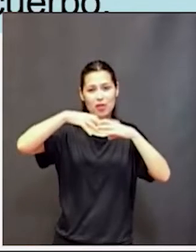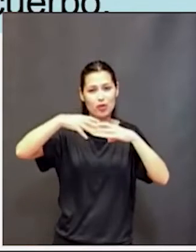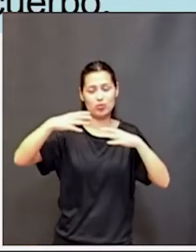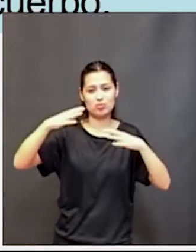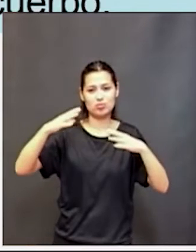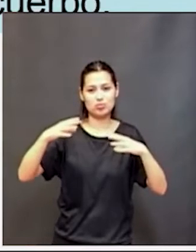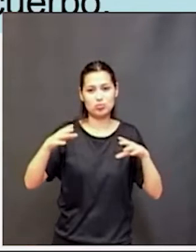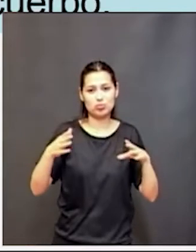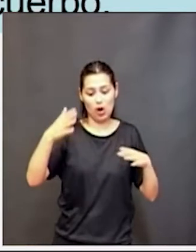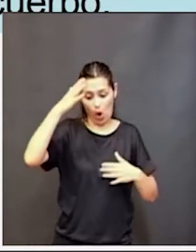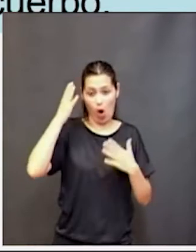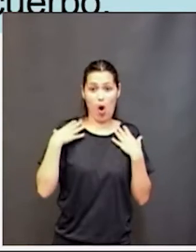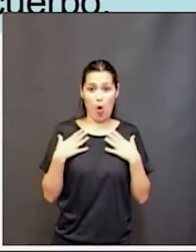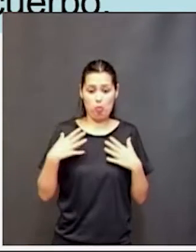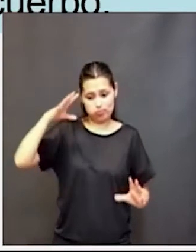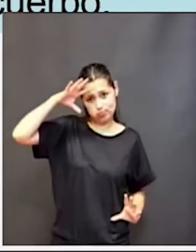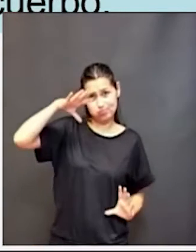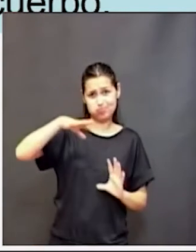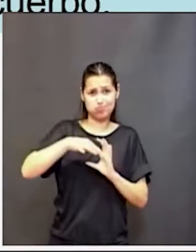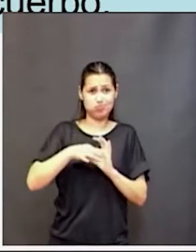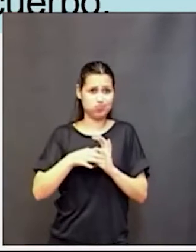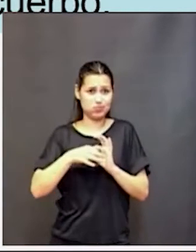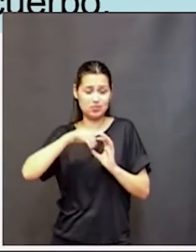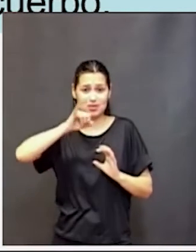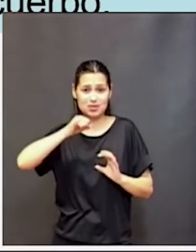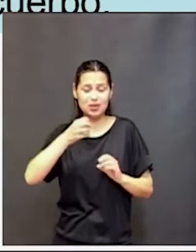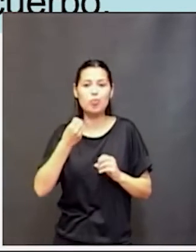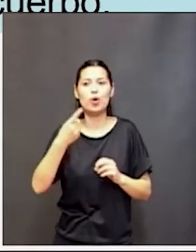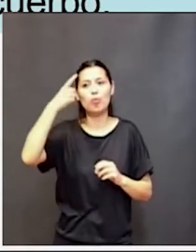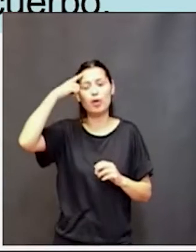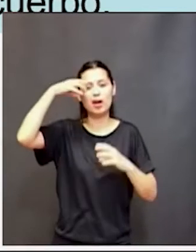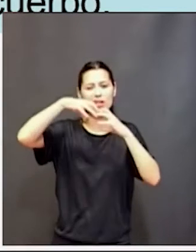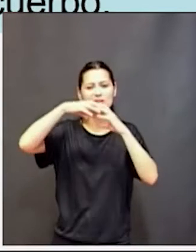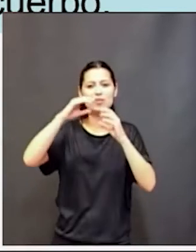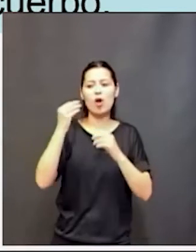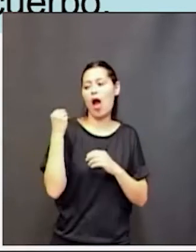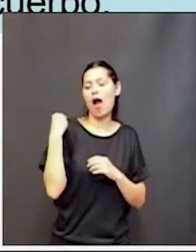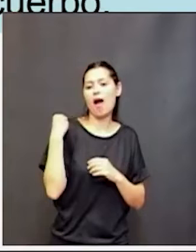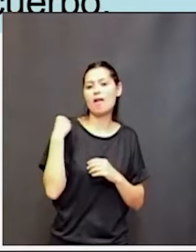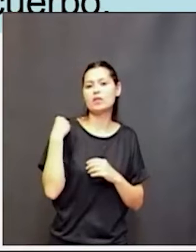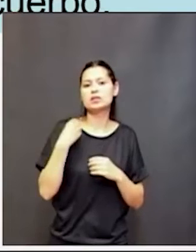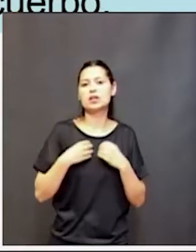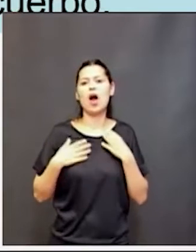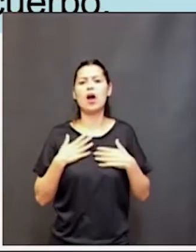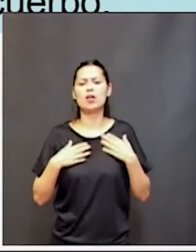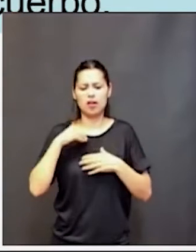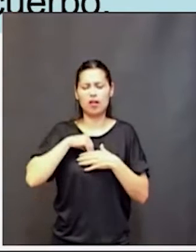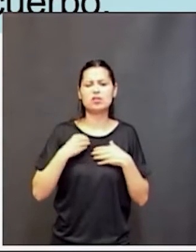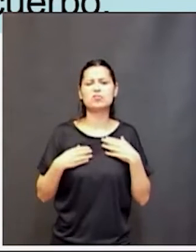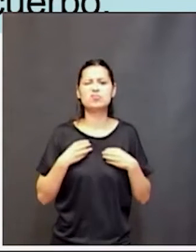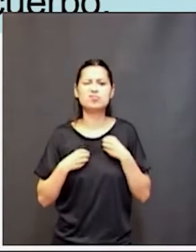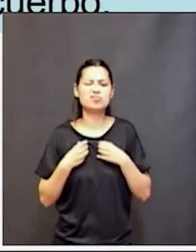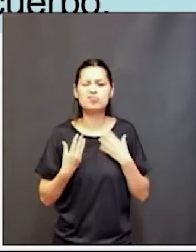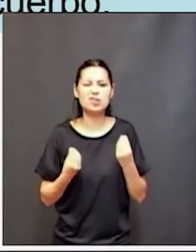quiere decir? nuestro cuerpo va demandando cómo nos sentimos y si ese cuerpo siente sed, hambre o